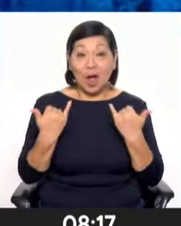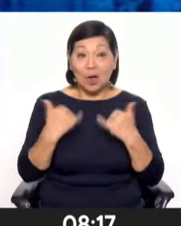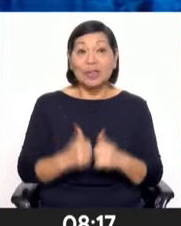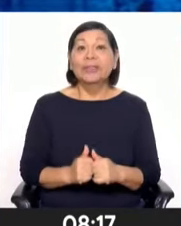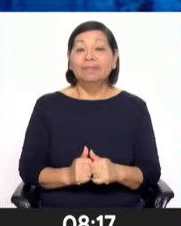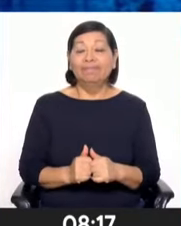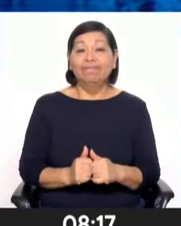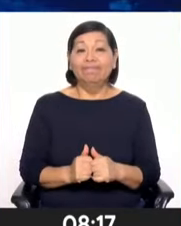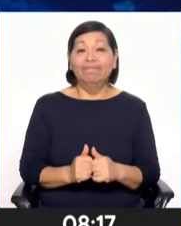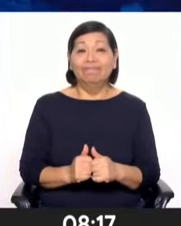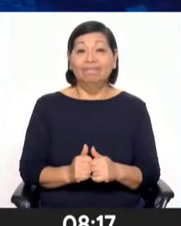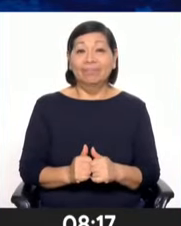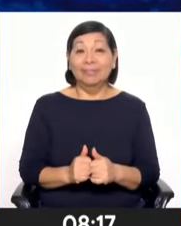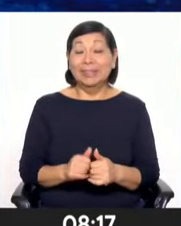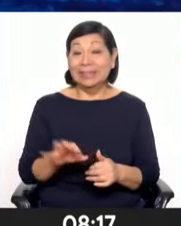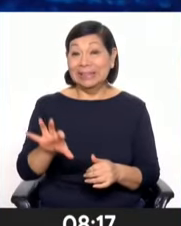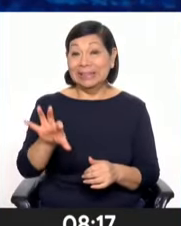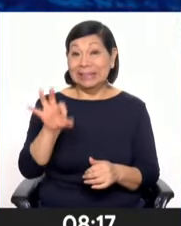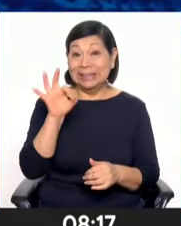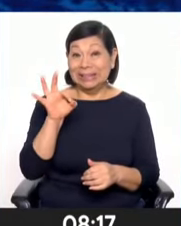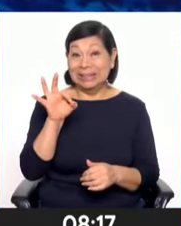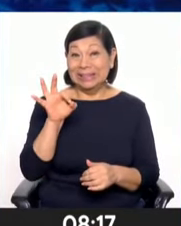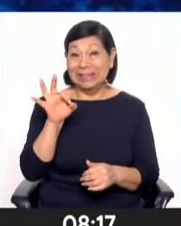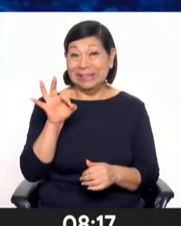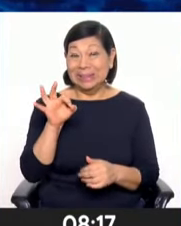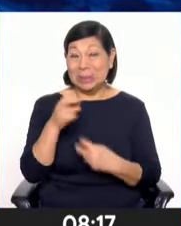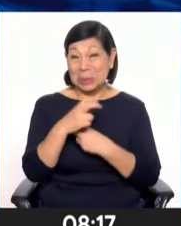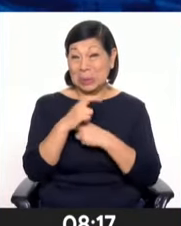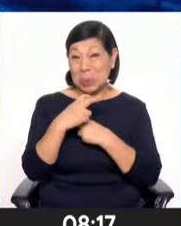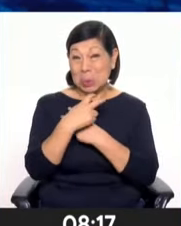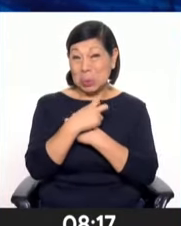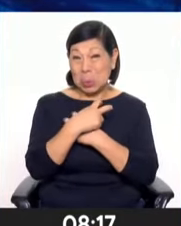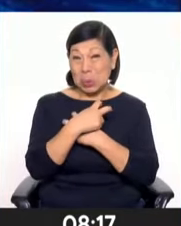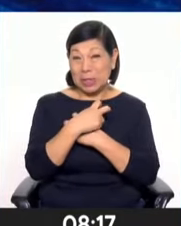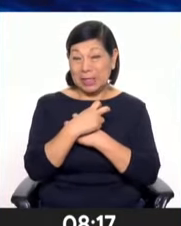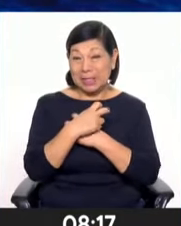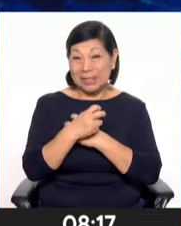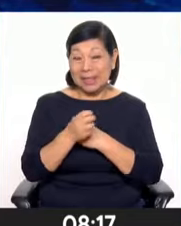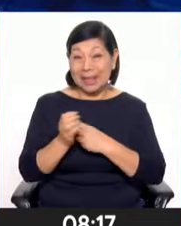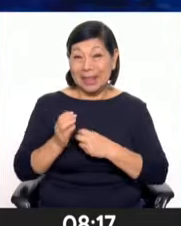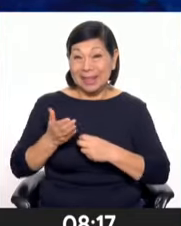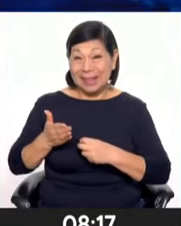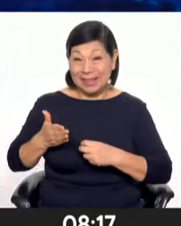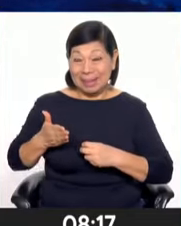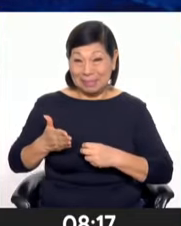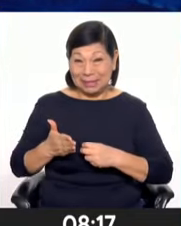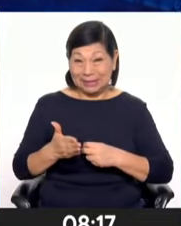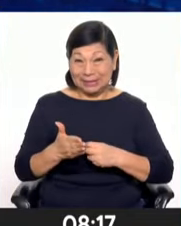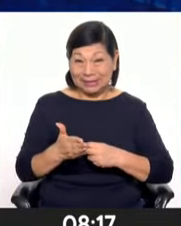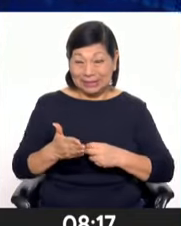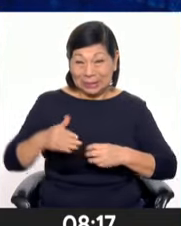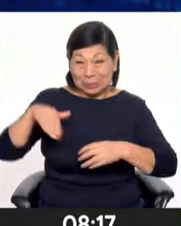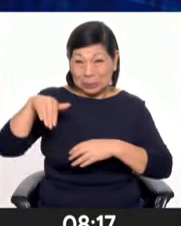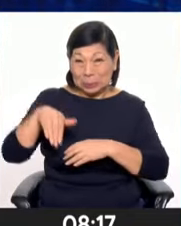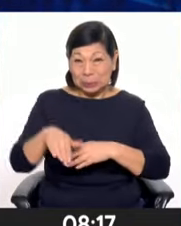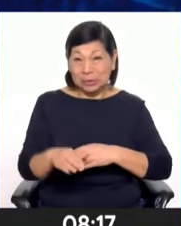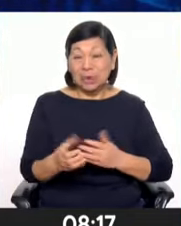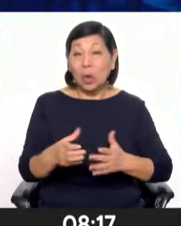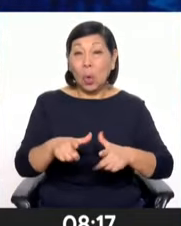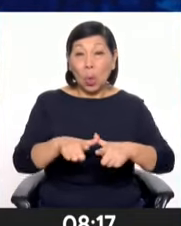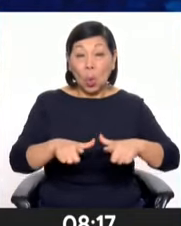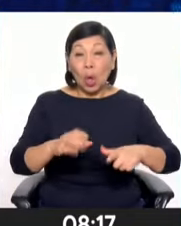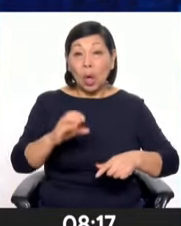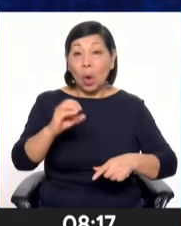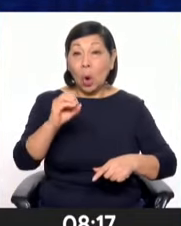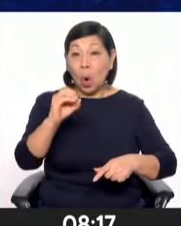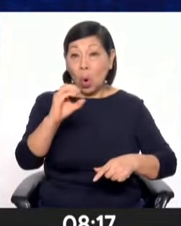A raíz del hallazgo de estos restos fósiles del Perusetus Colossus, es que Ocucaje ha estado en